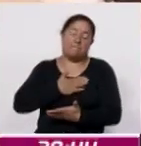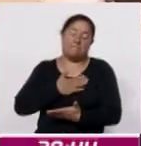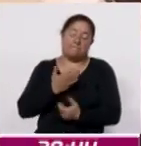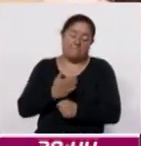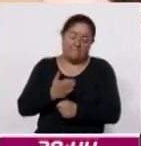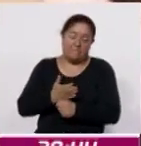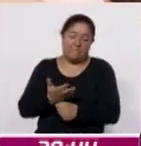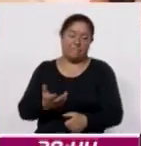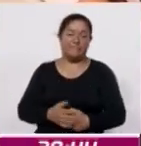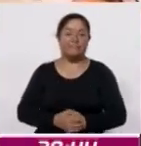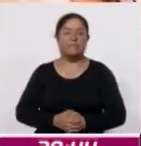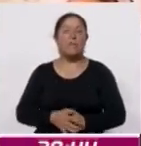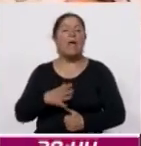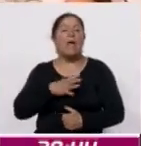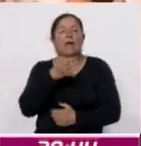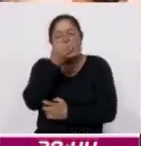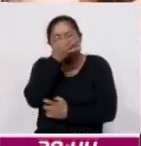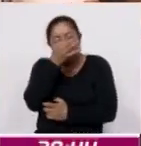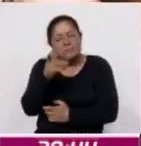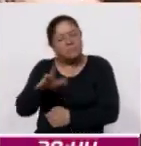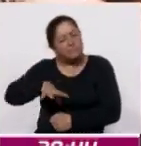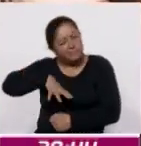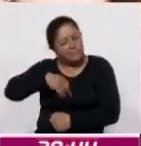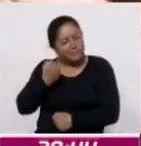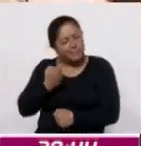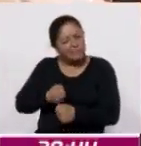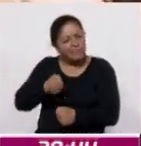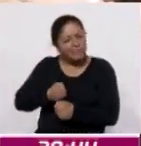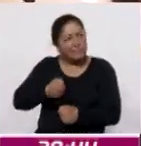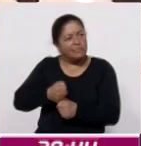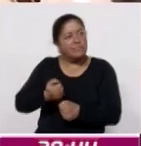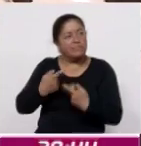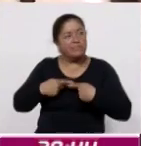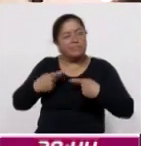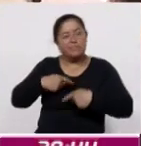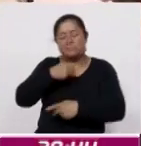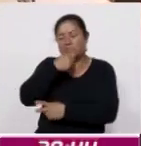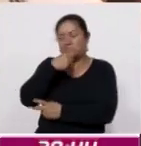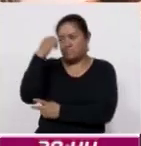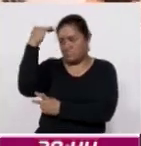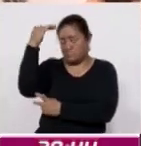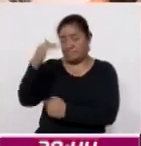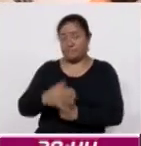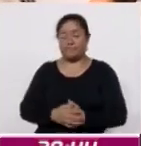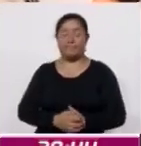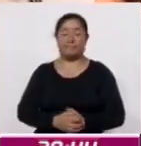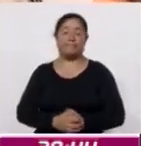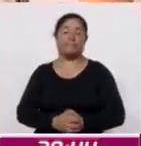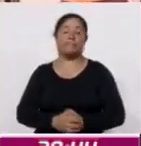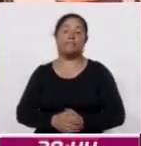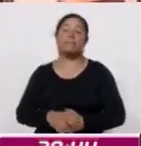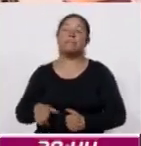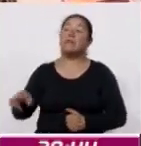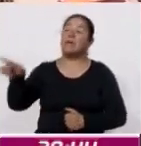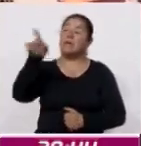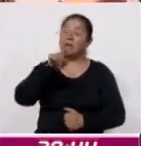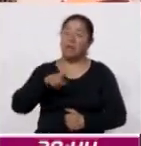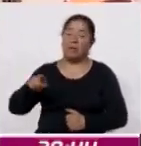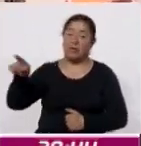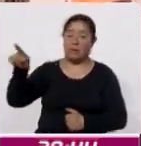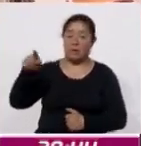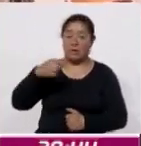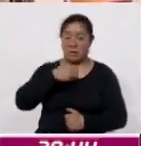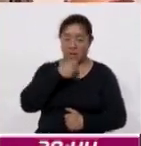pusieron un poquito de empeño con toda la gente adulta mayor, que de ellos se aprende mucho.